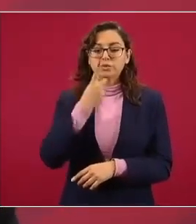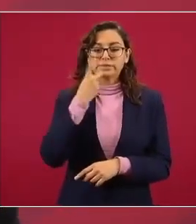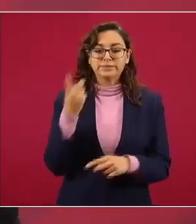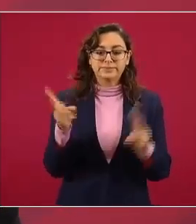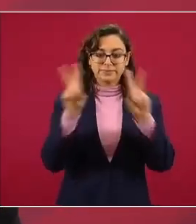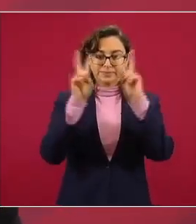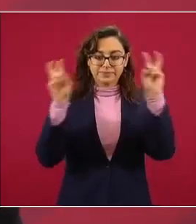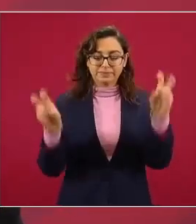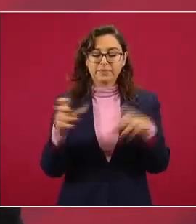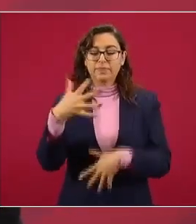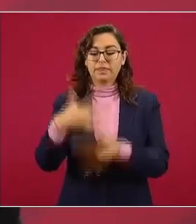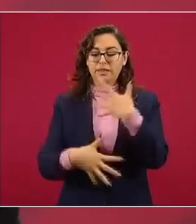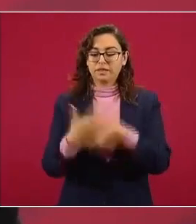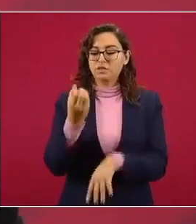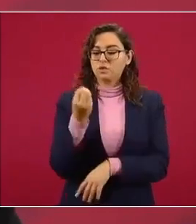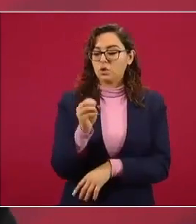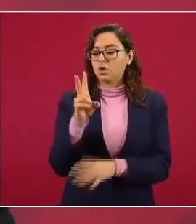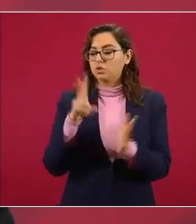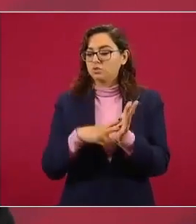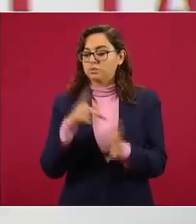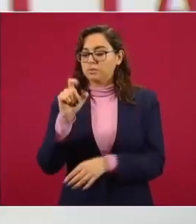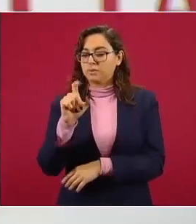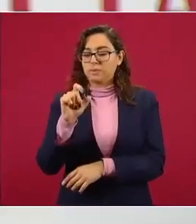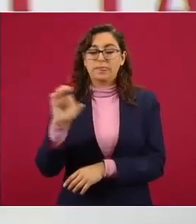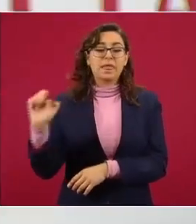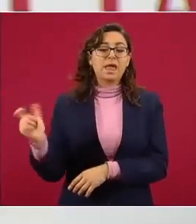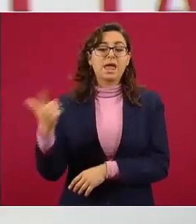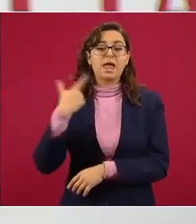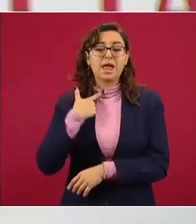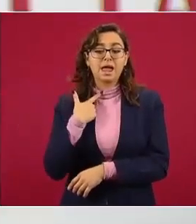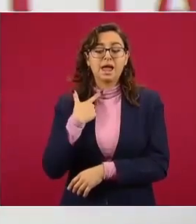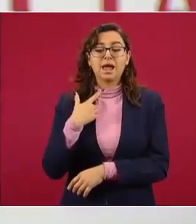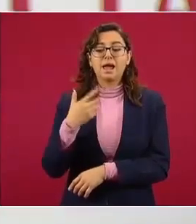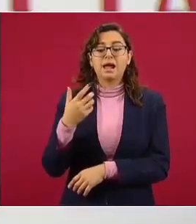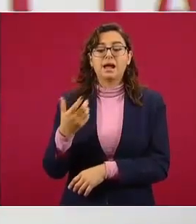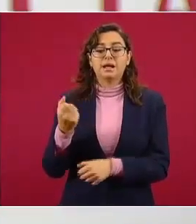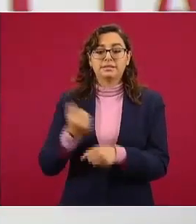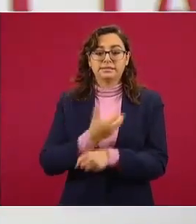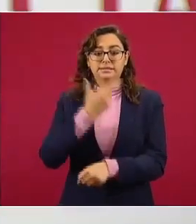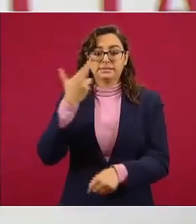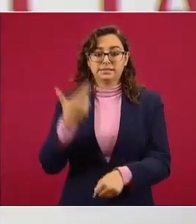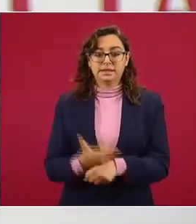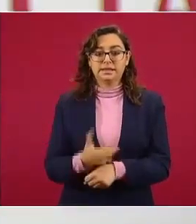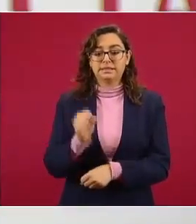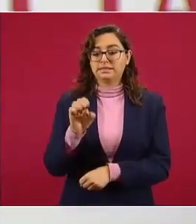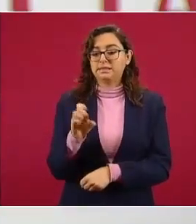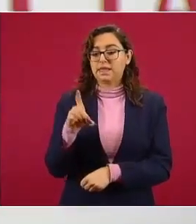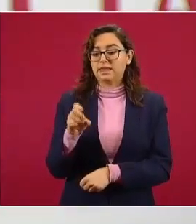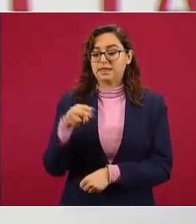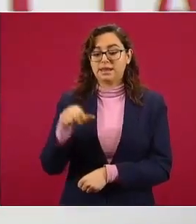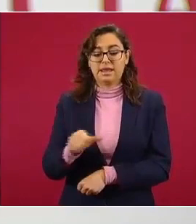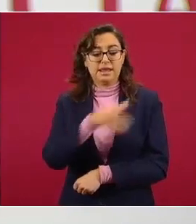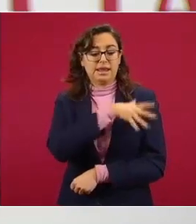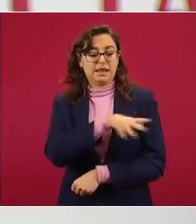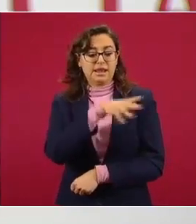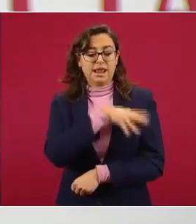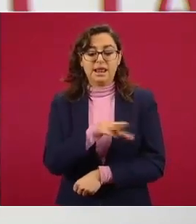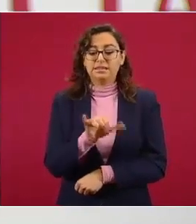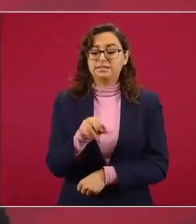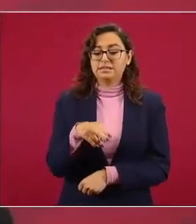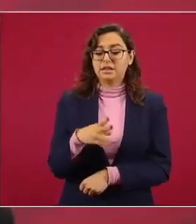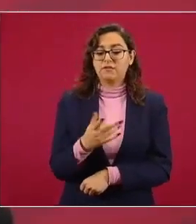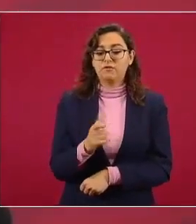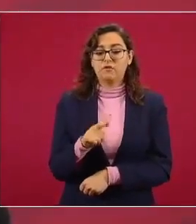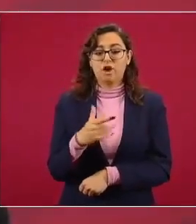octubre de 2020 el exsecretario de la Defensa Nacional de México general Salvador Cienfuegos Cepeda fue arrestado en Los